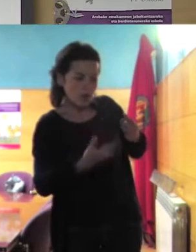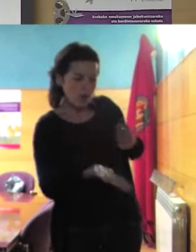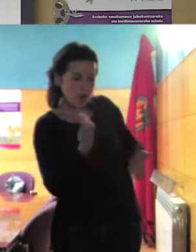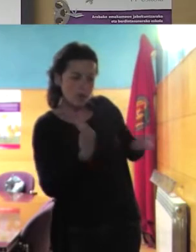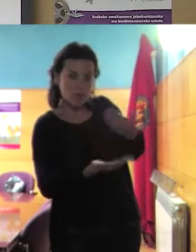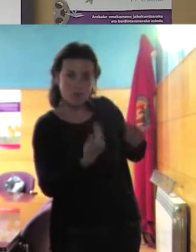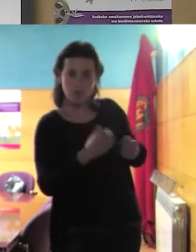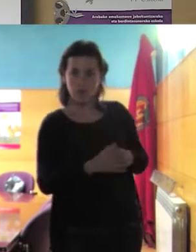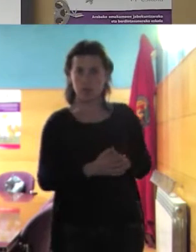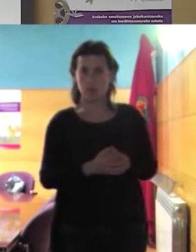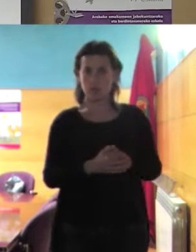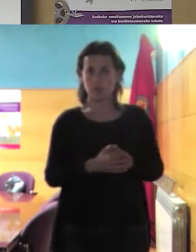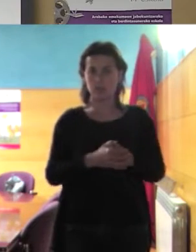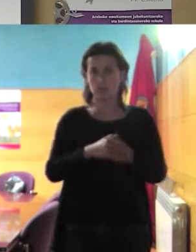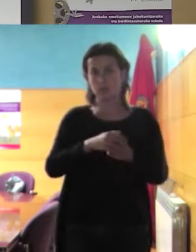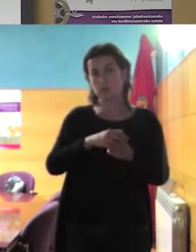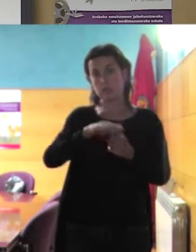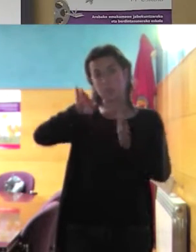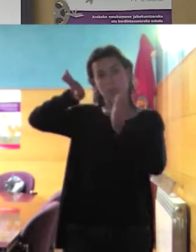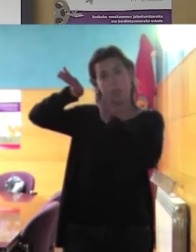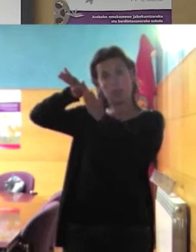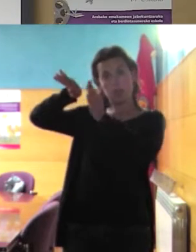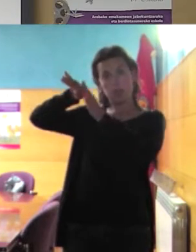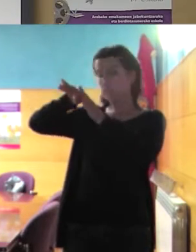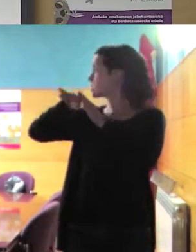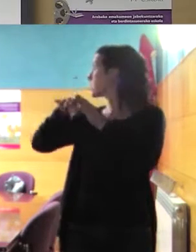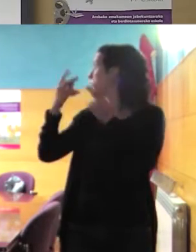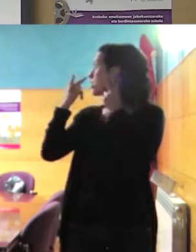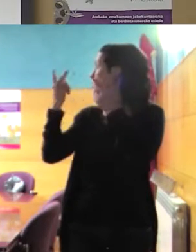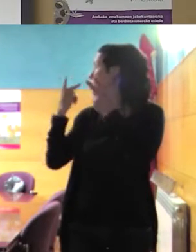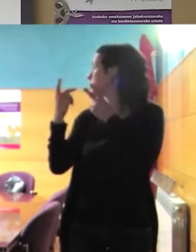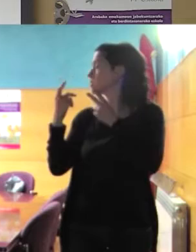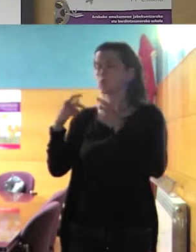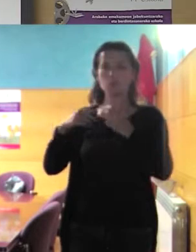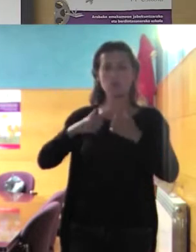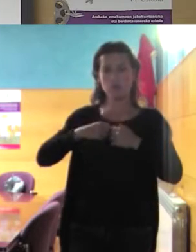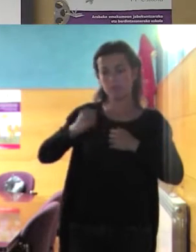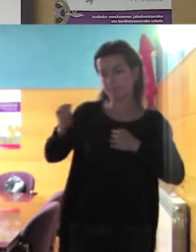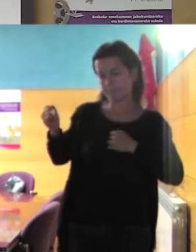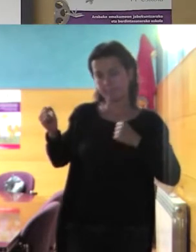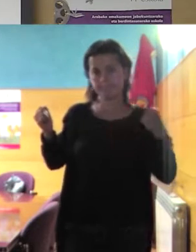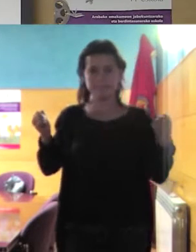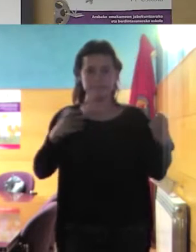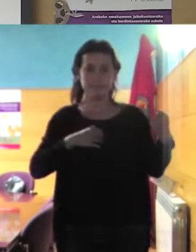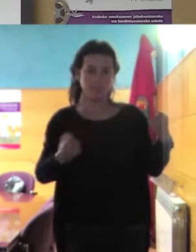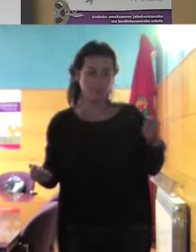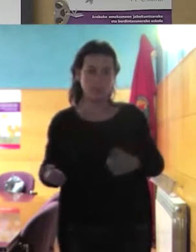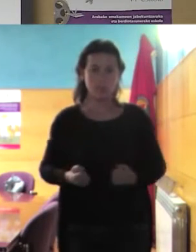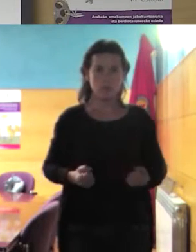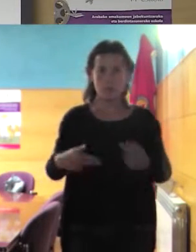de la derecha y aquí como se va despojando y ellos hacen el paripé de mirar a ver si lleva algún